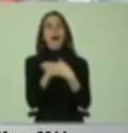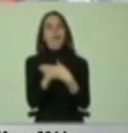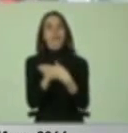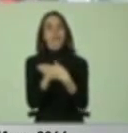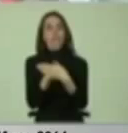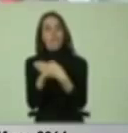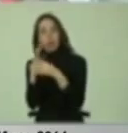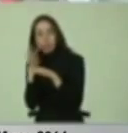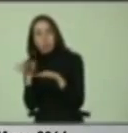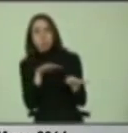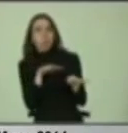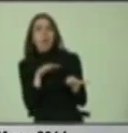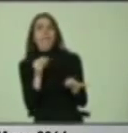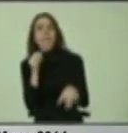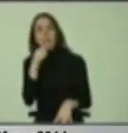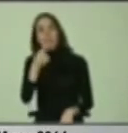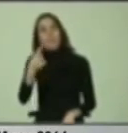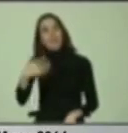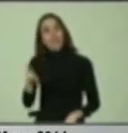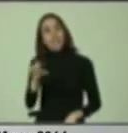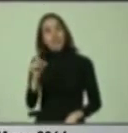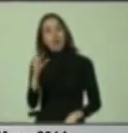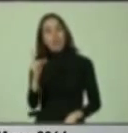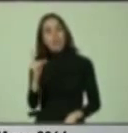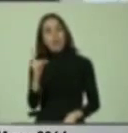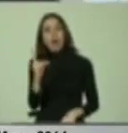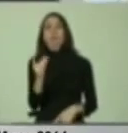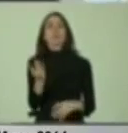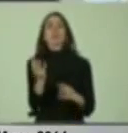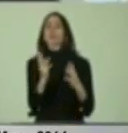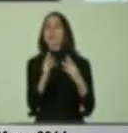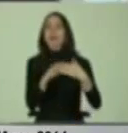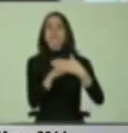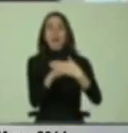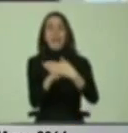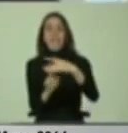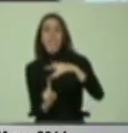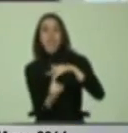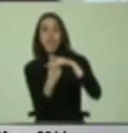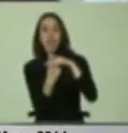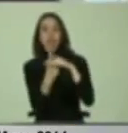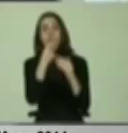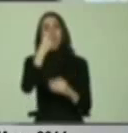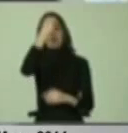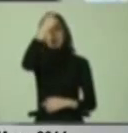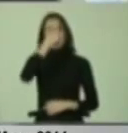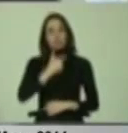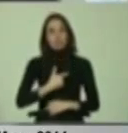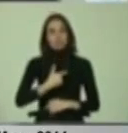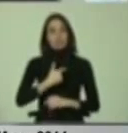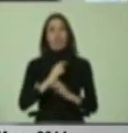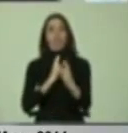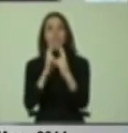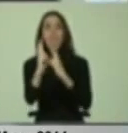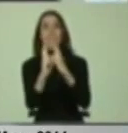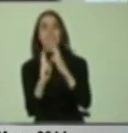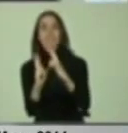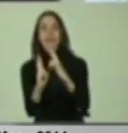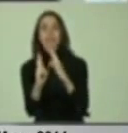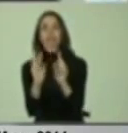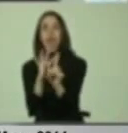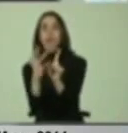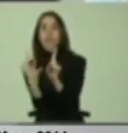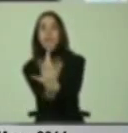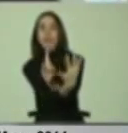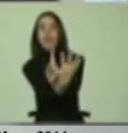llamar la atención es lo que ya también dijo Soledad, este carácter interactivo. Las barreras surgen en la interacción de las personas con los contextos